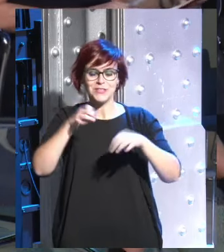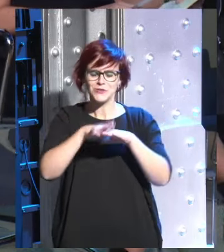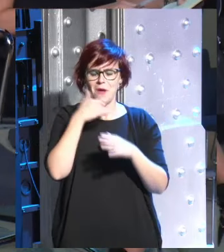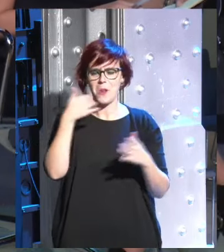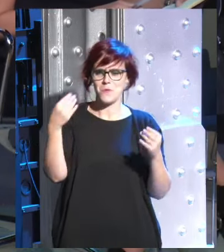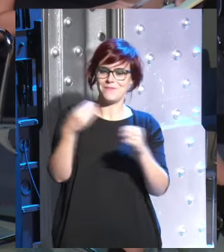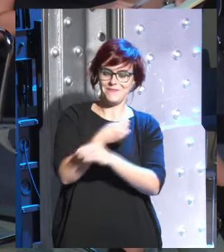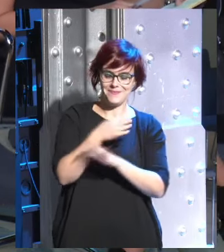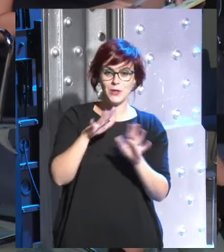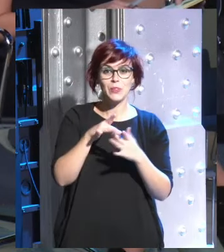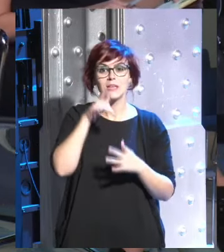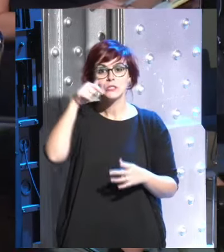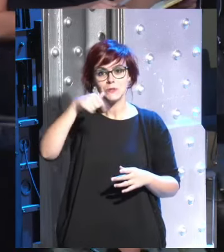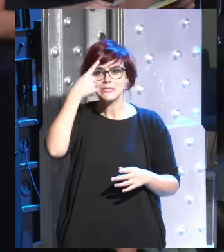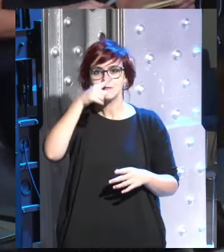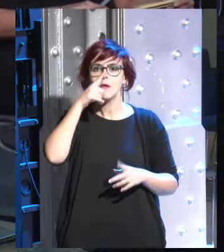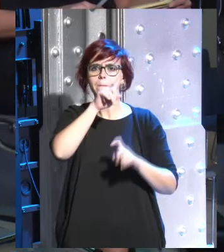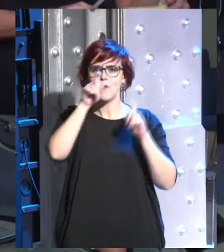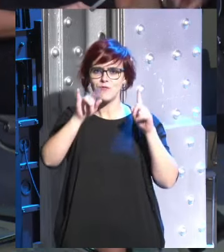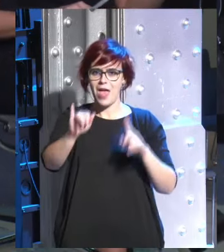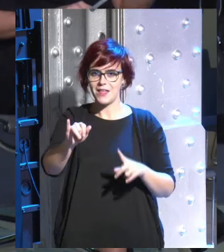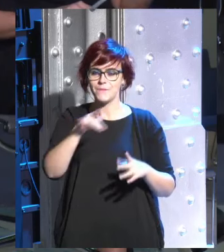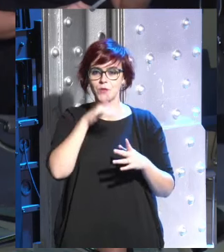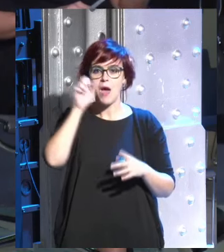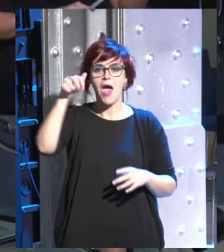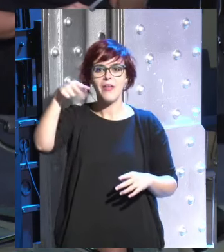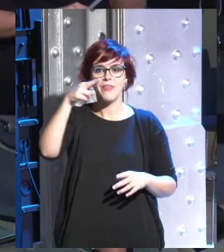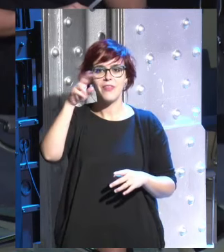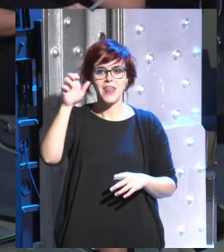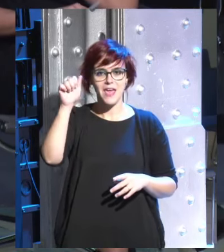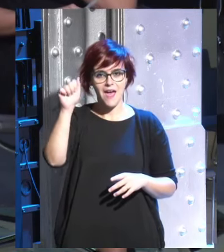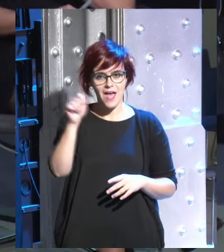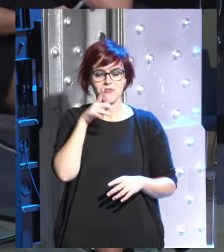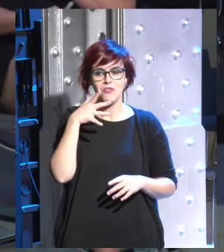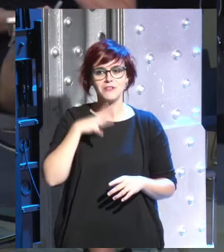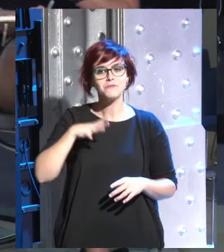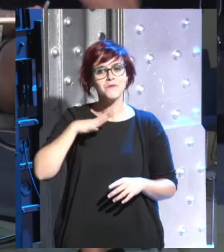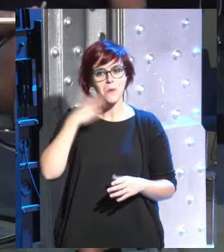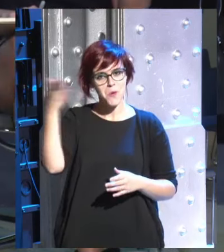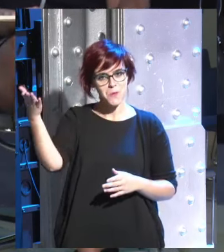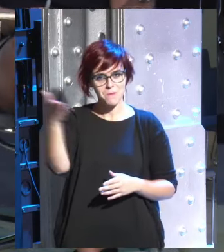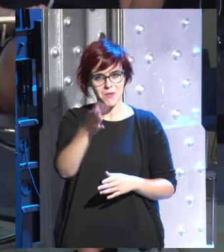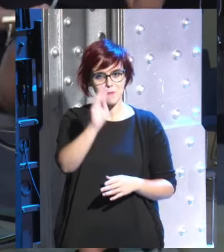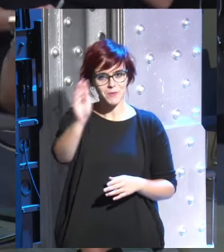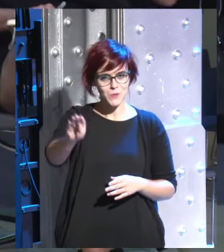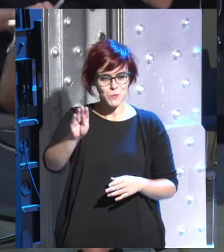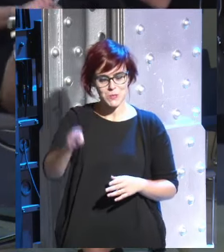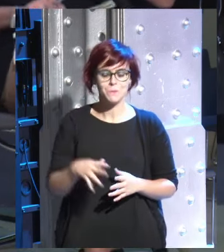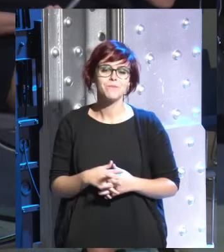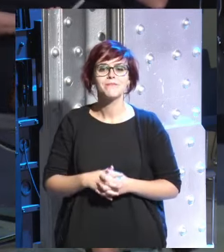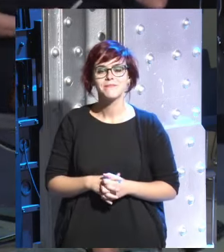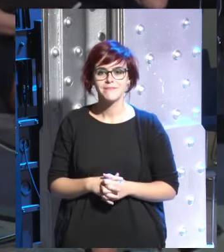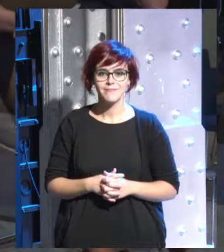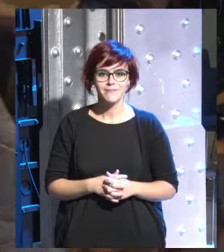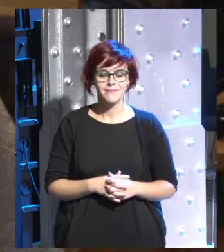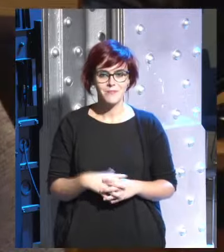paradoja sé que tenéis una pregunta creo que es Andrea la que tiene el micrófono así que es Andrea la primera que quiere preguntar vamos a darle la voz